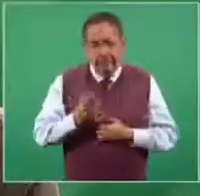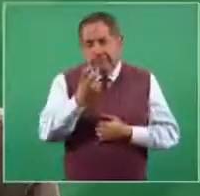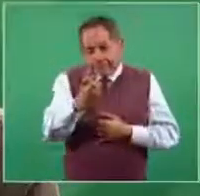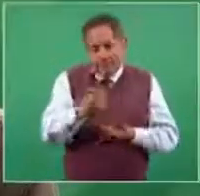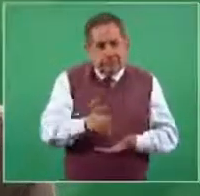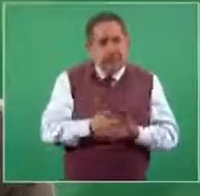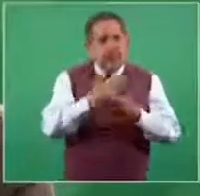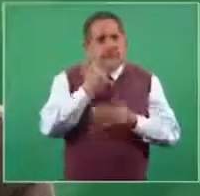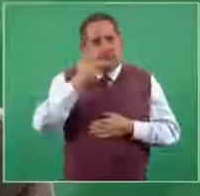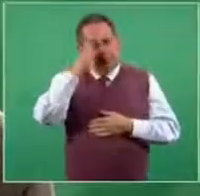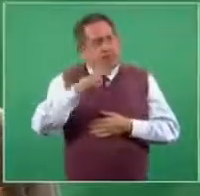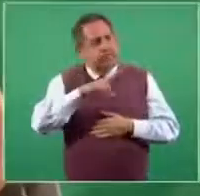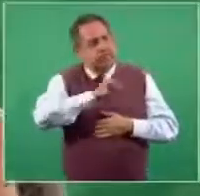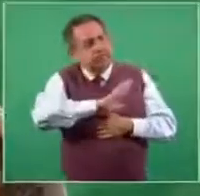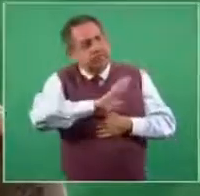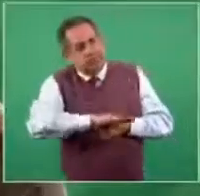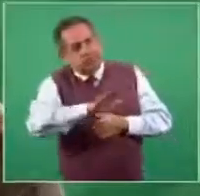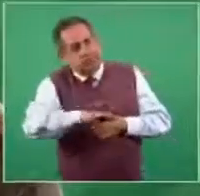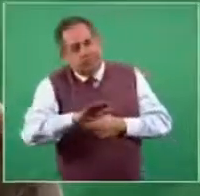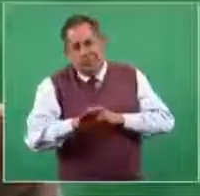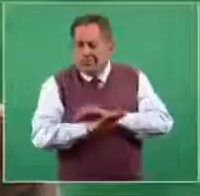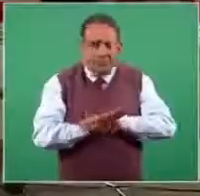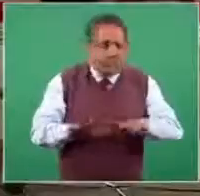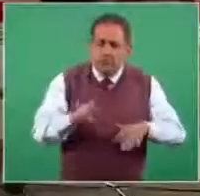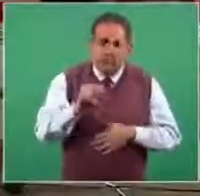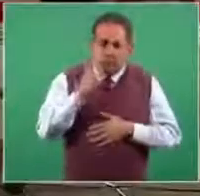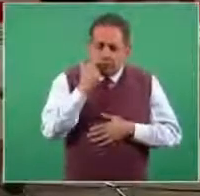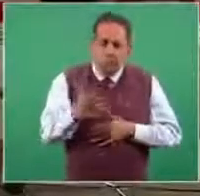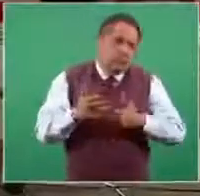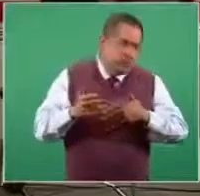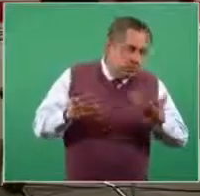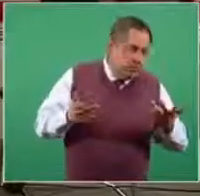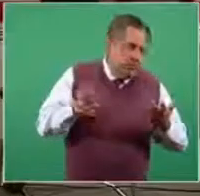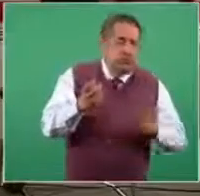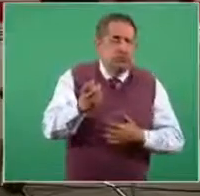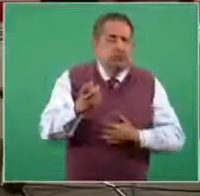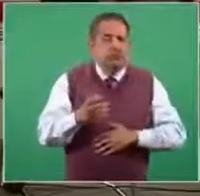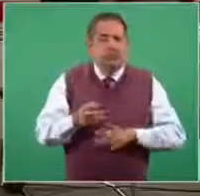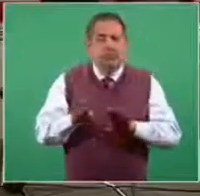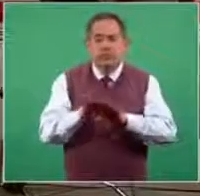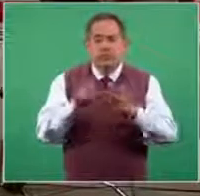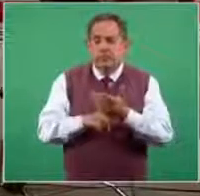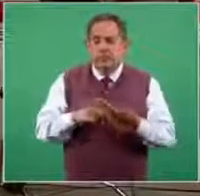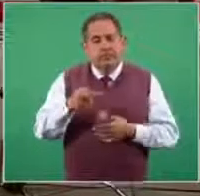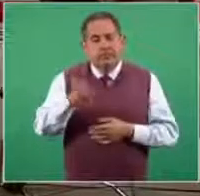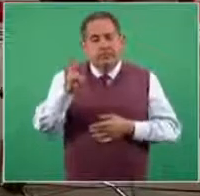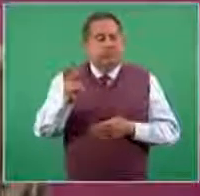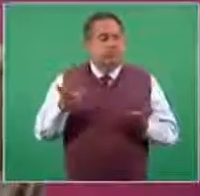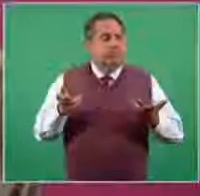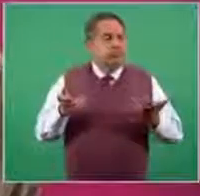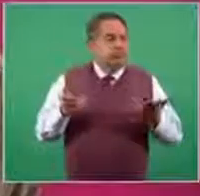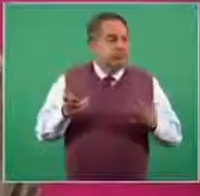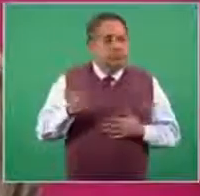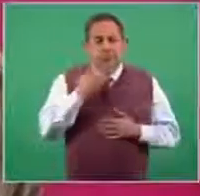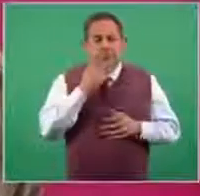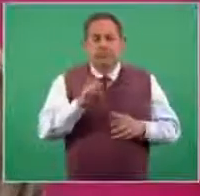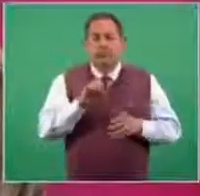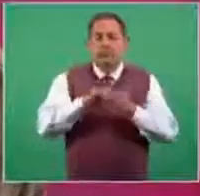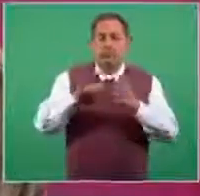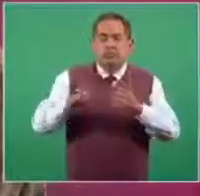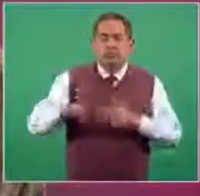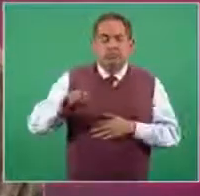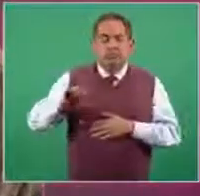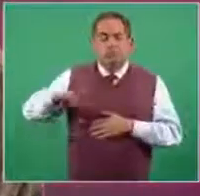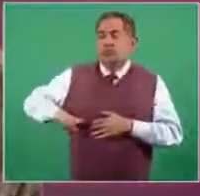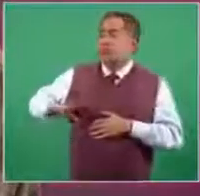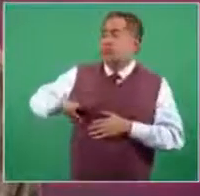defunciones, que no queremos que ocurra ni una sola. Ahora, sería completamente inadecuado que un oficial